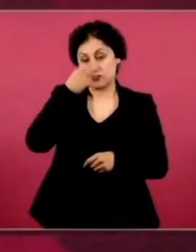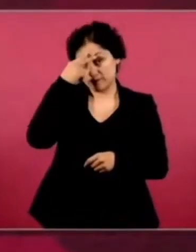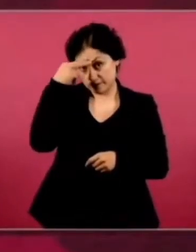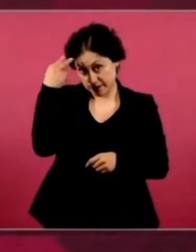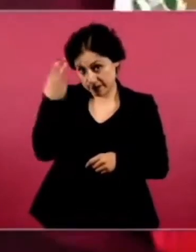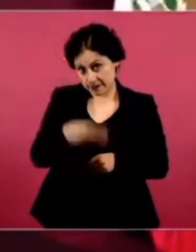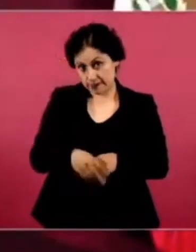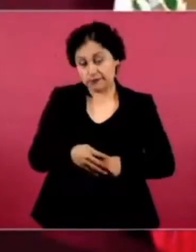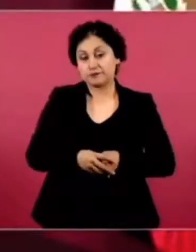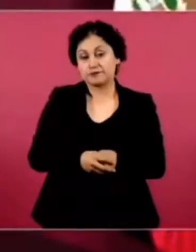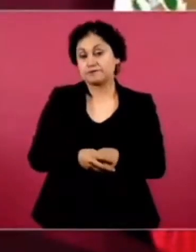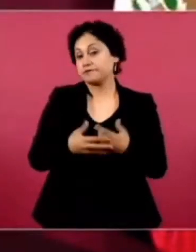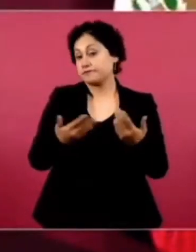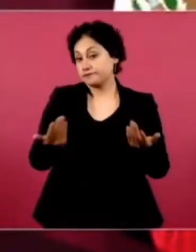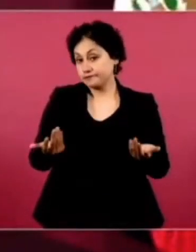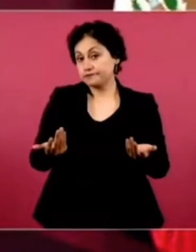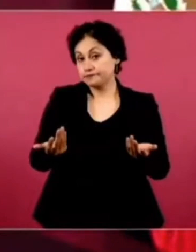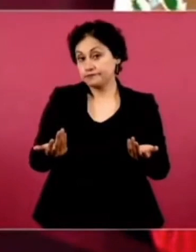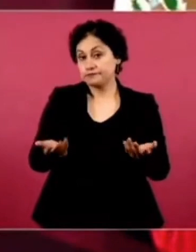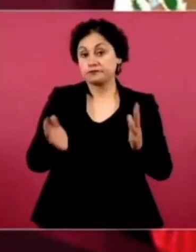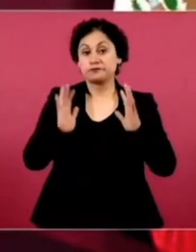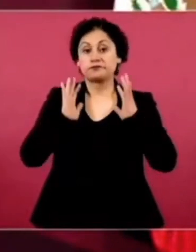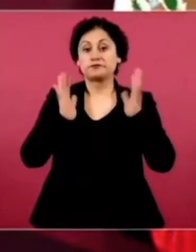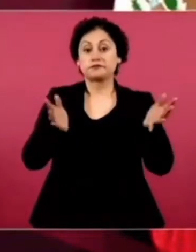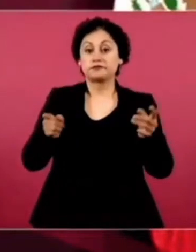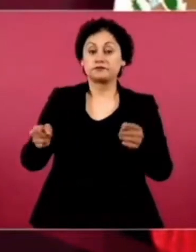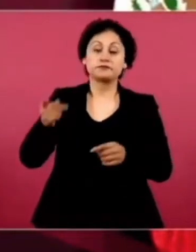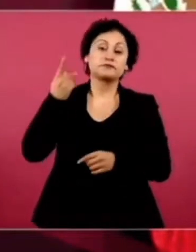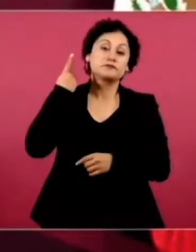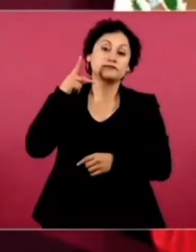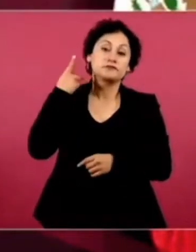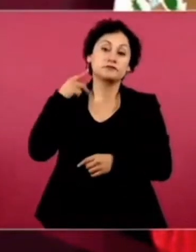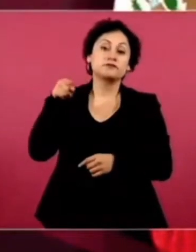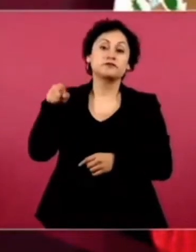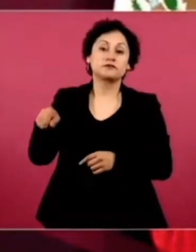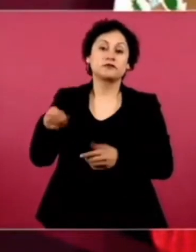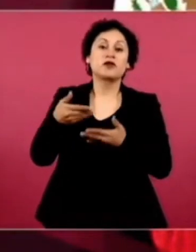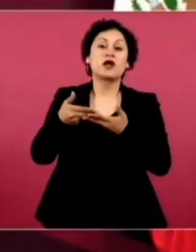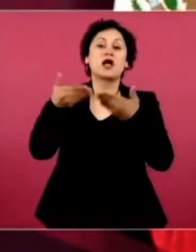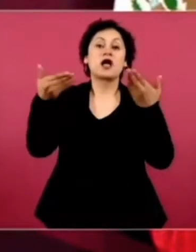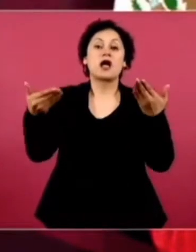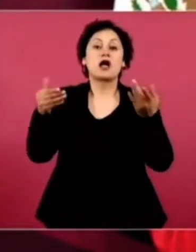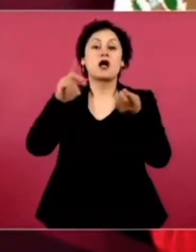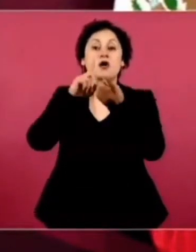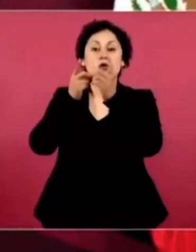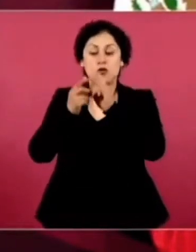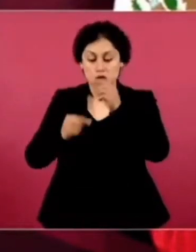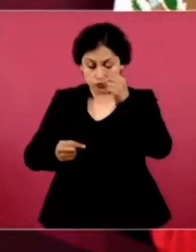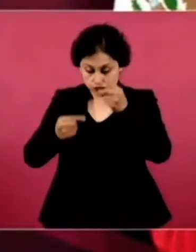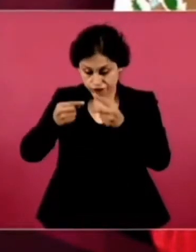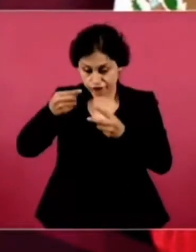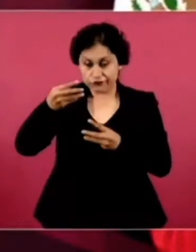ya quedó para el sur, sureste,